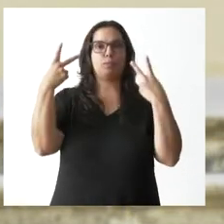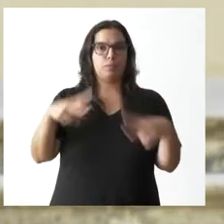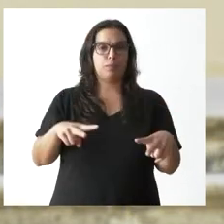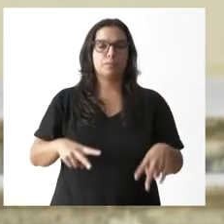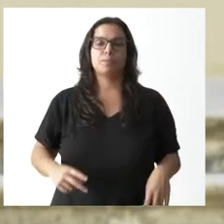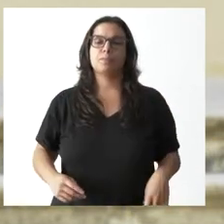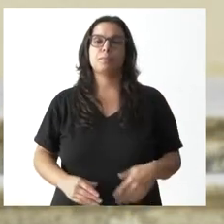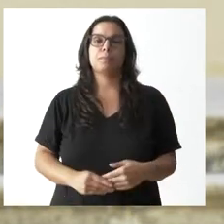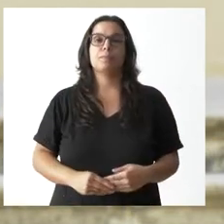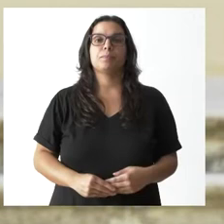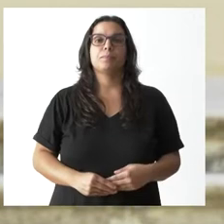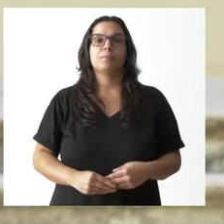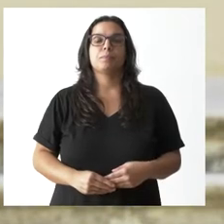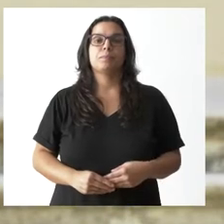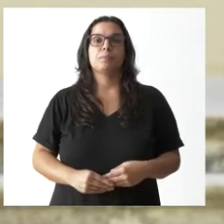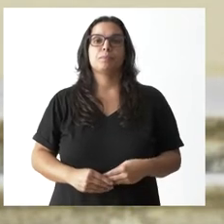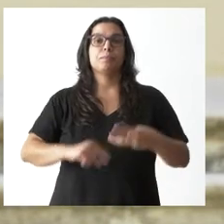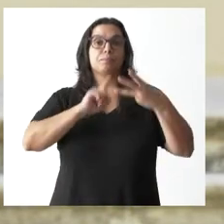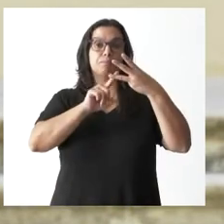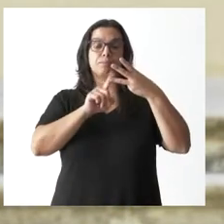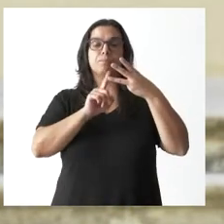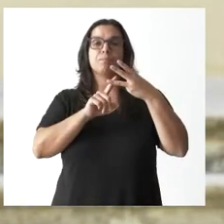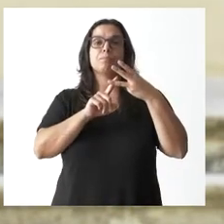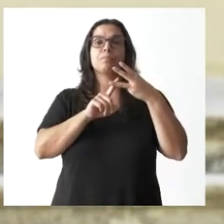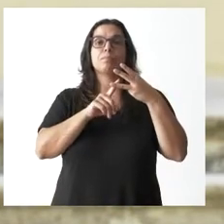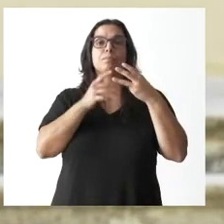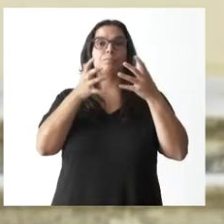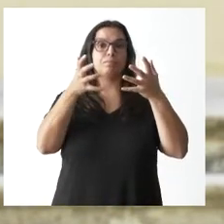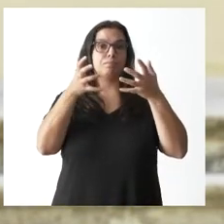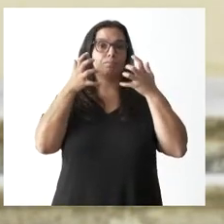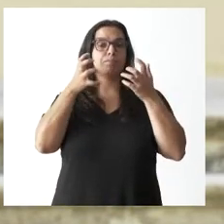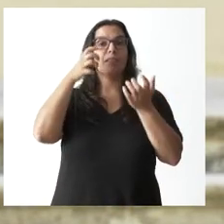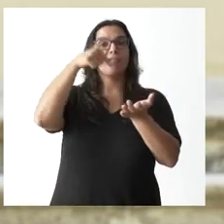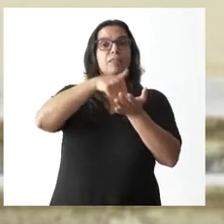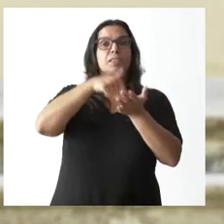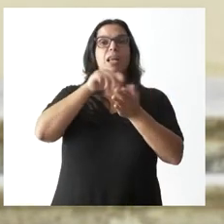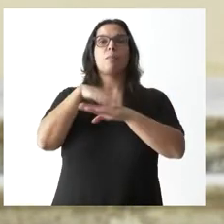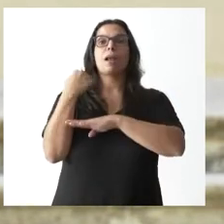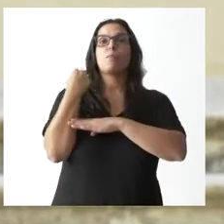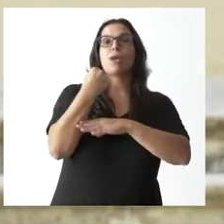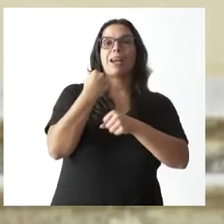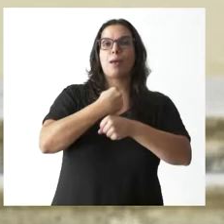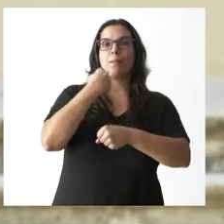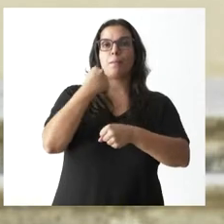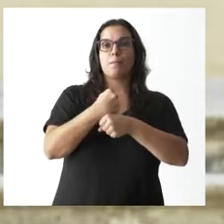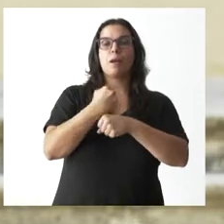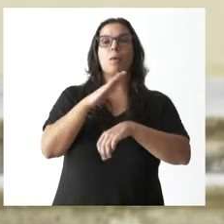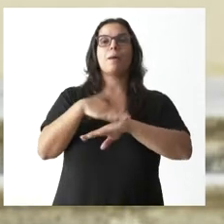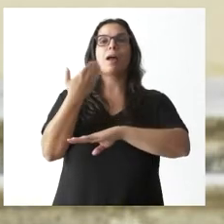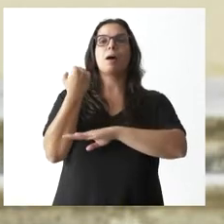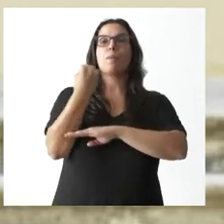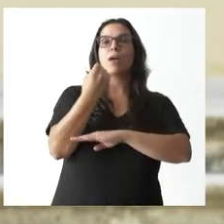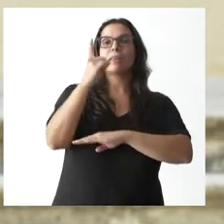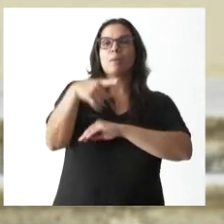La tercera bonificación fiscal va a ser para apoyar el empleo, para apoyar también